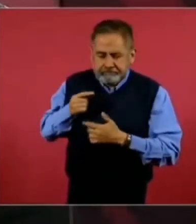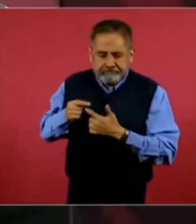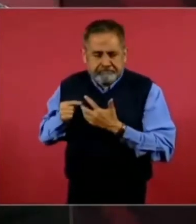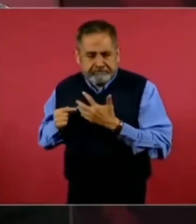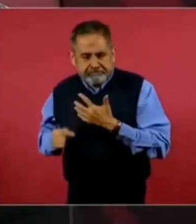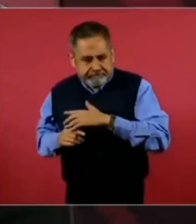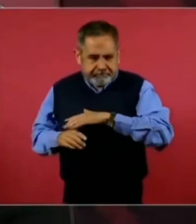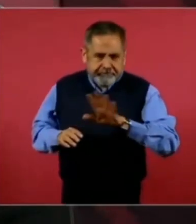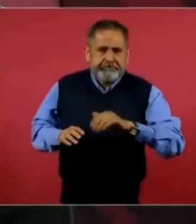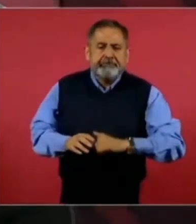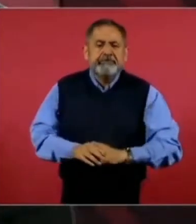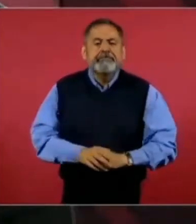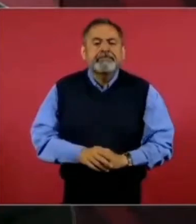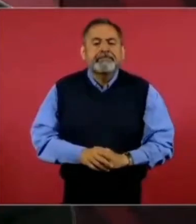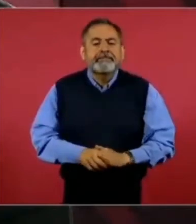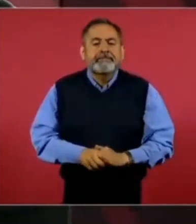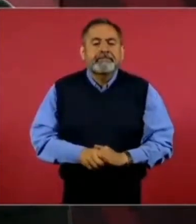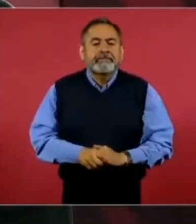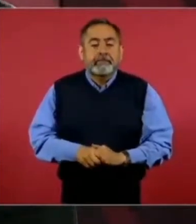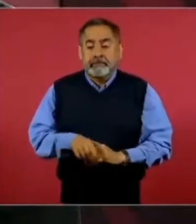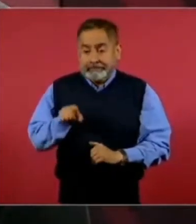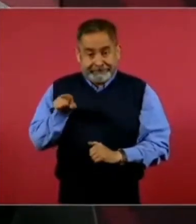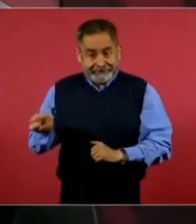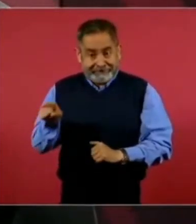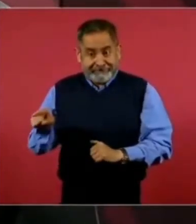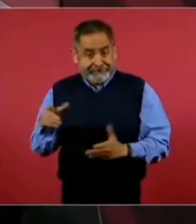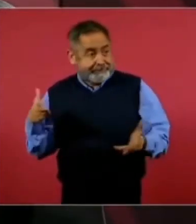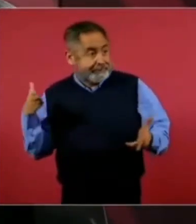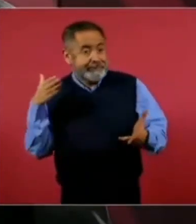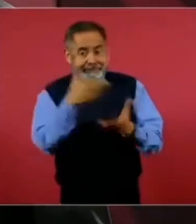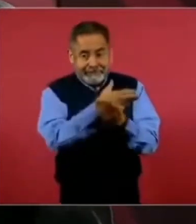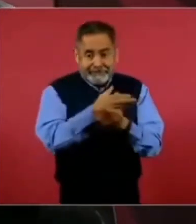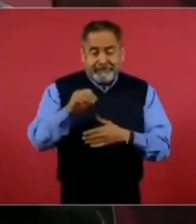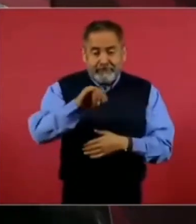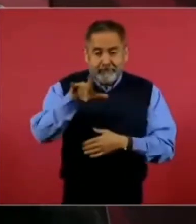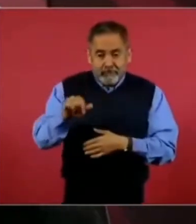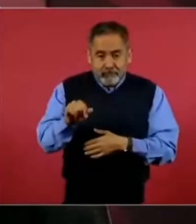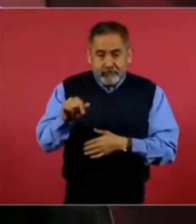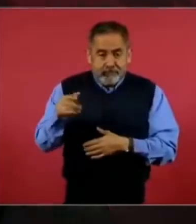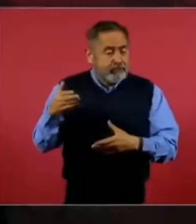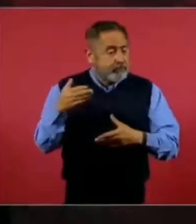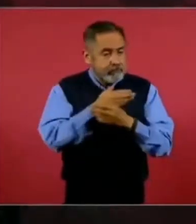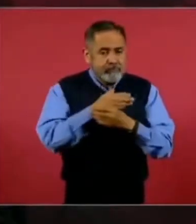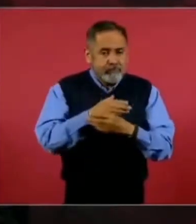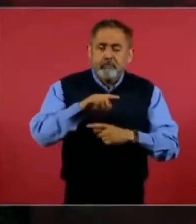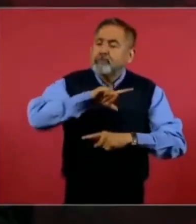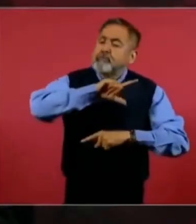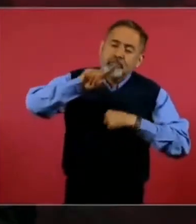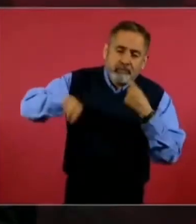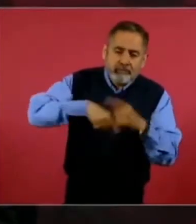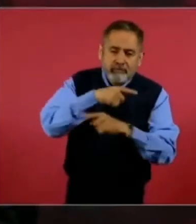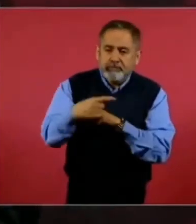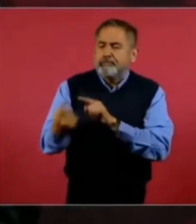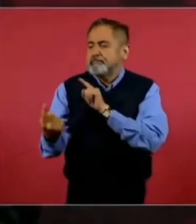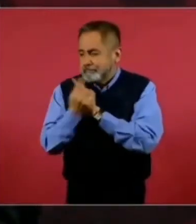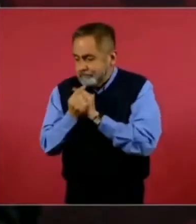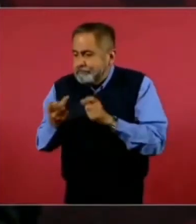Entonces, ya fue y luego hablamos de regreso.